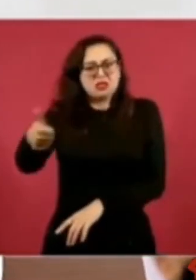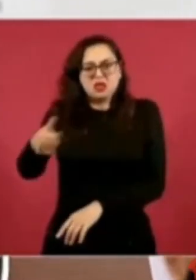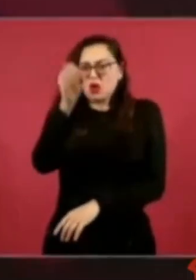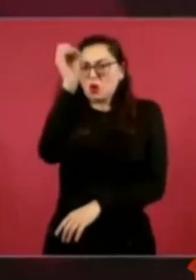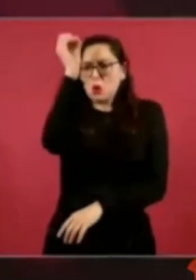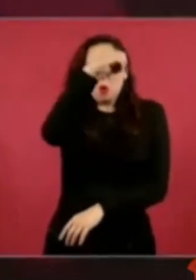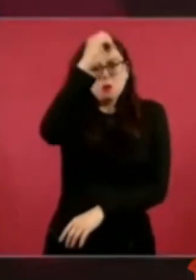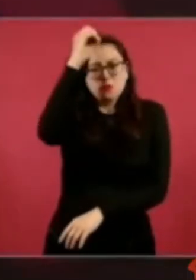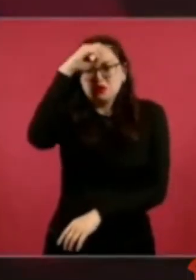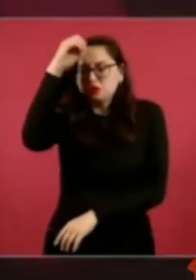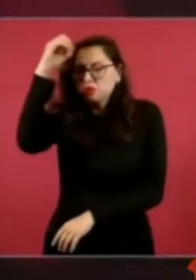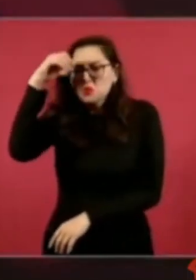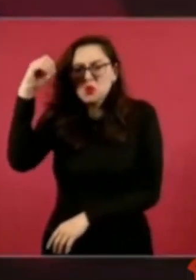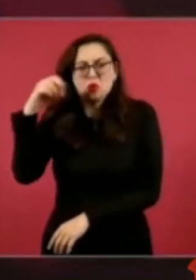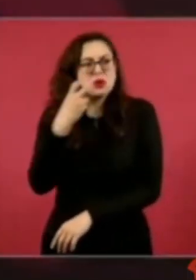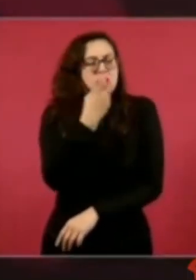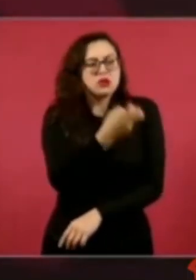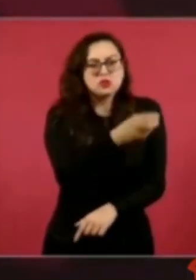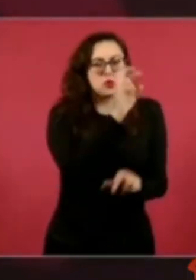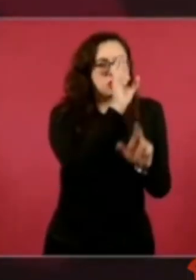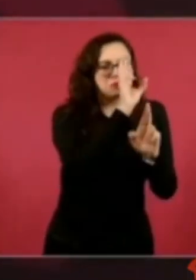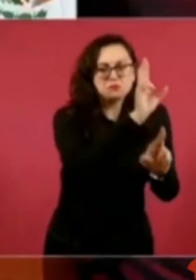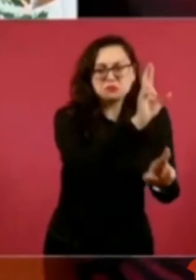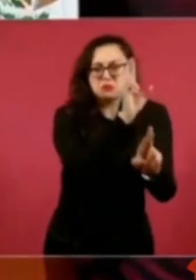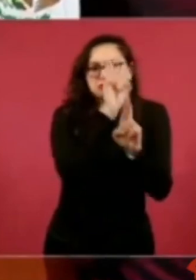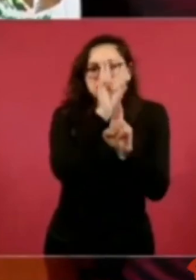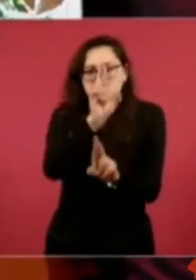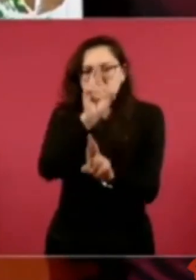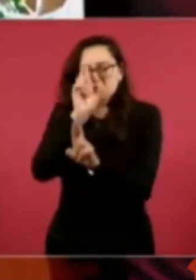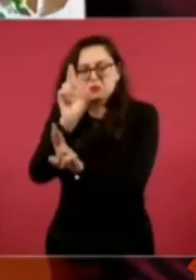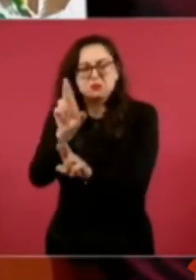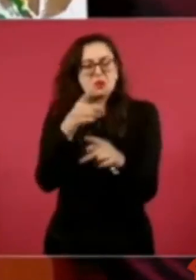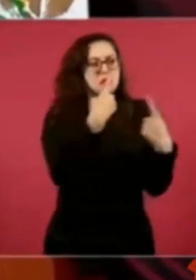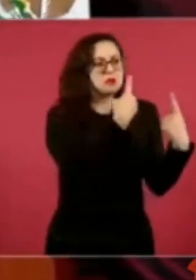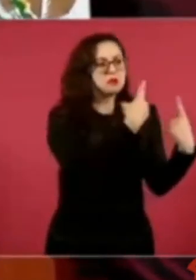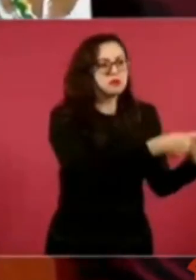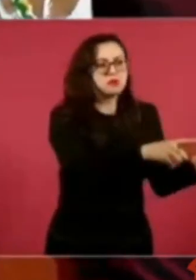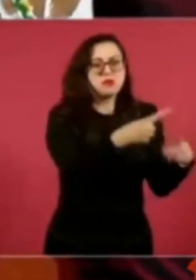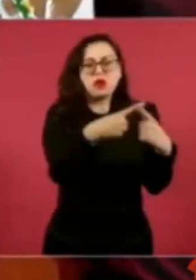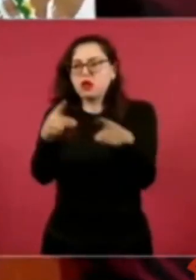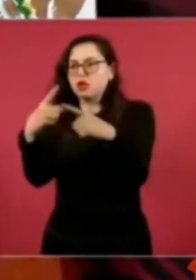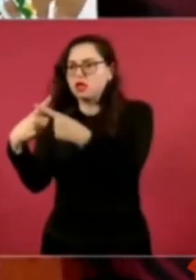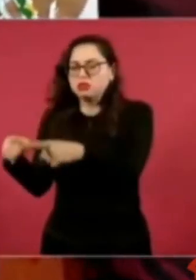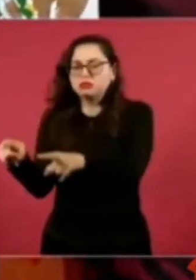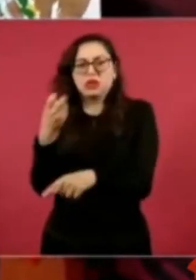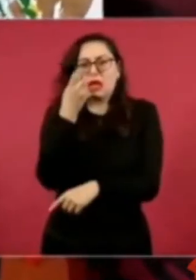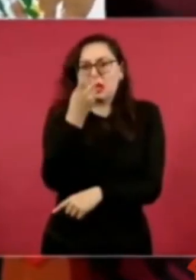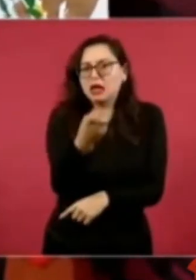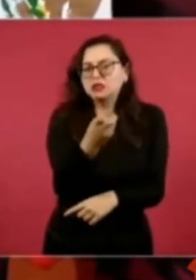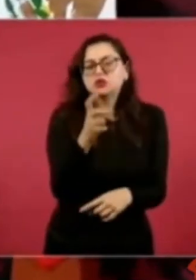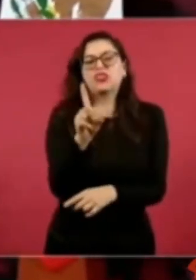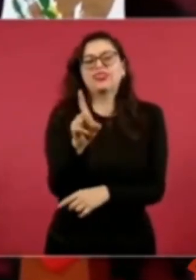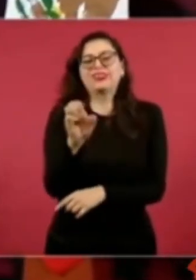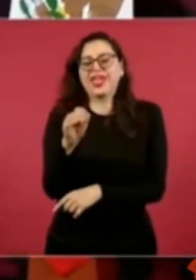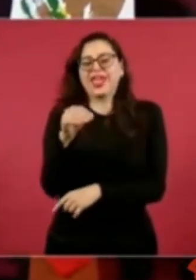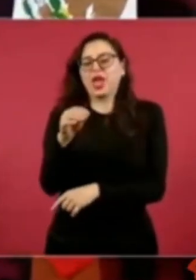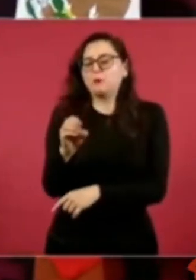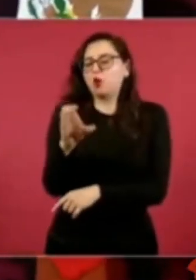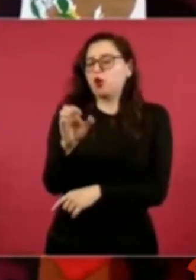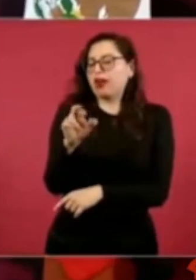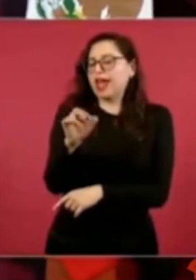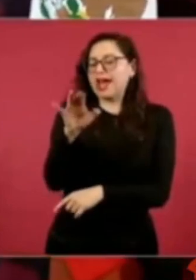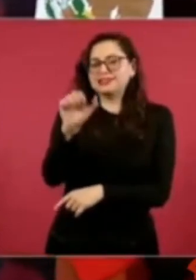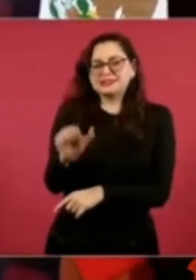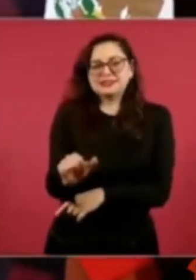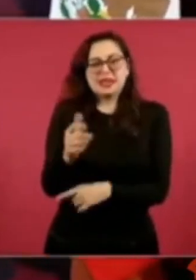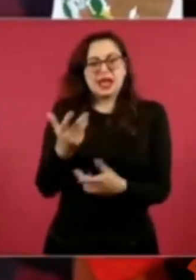esa es la democracia, la pluralidad. No debe haber pensamiento único. Y qué bueno